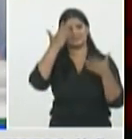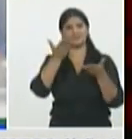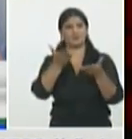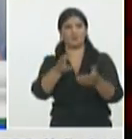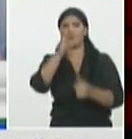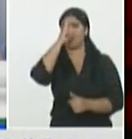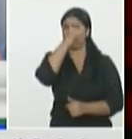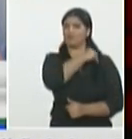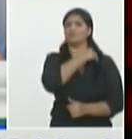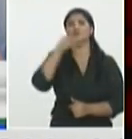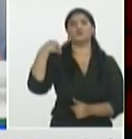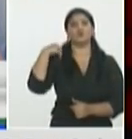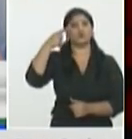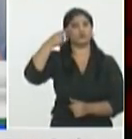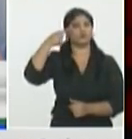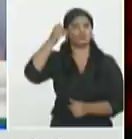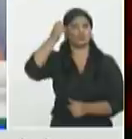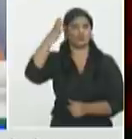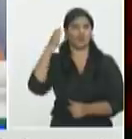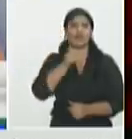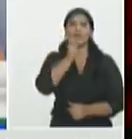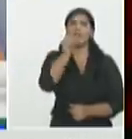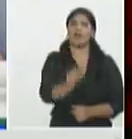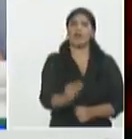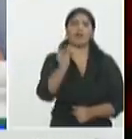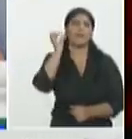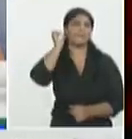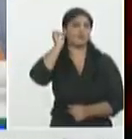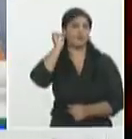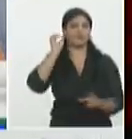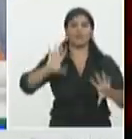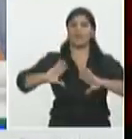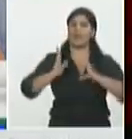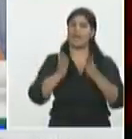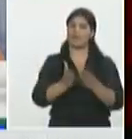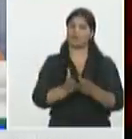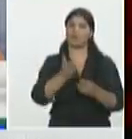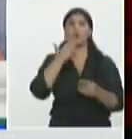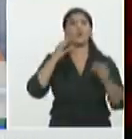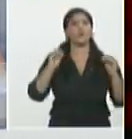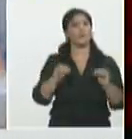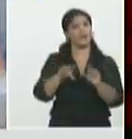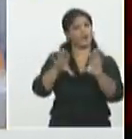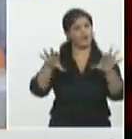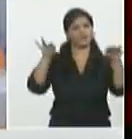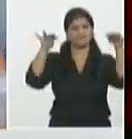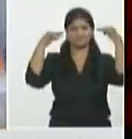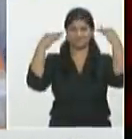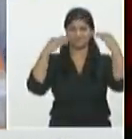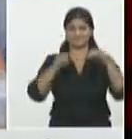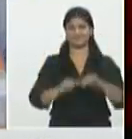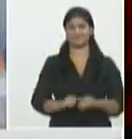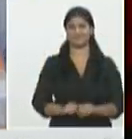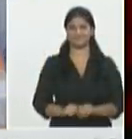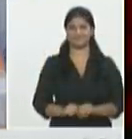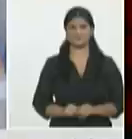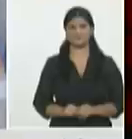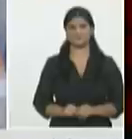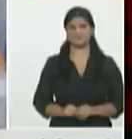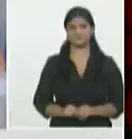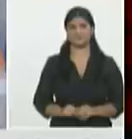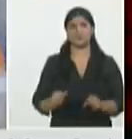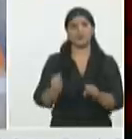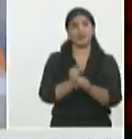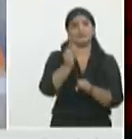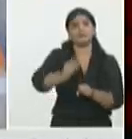Durán para el colectivo de la conferencia de prensa y para los televidentes que a esta hora nos acompañan los colaboradores